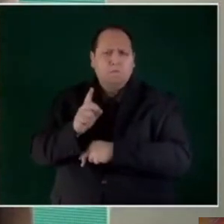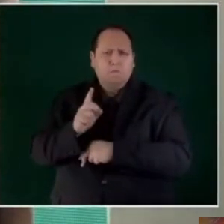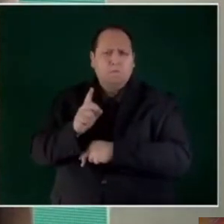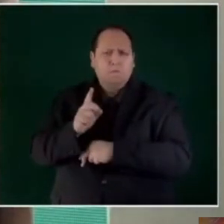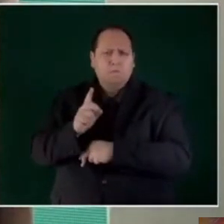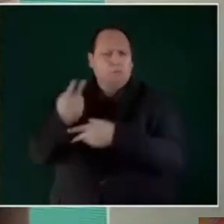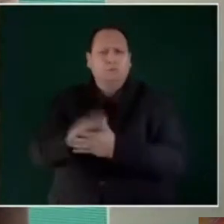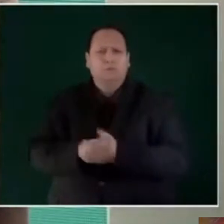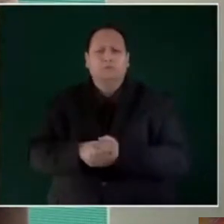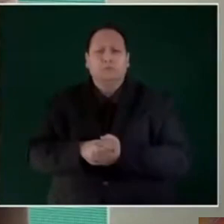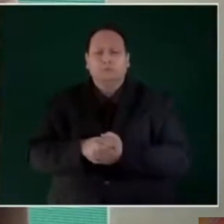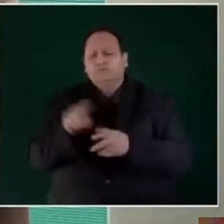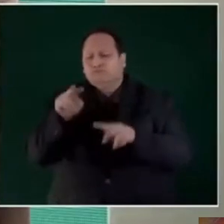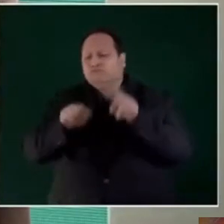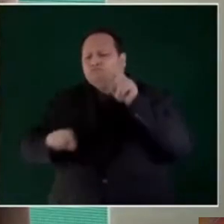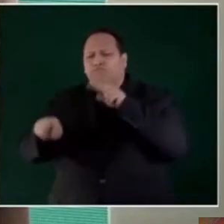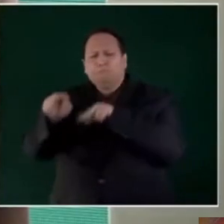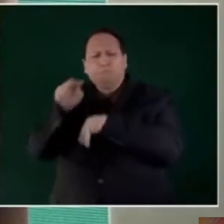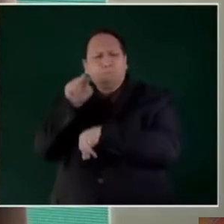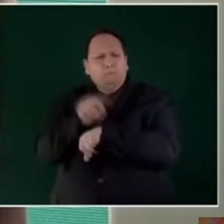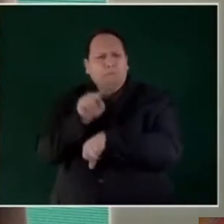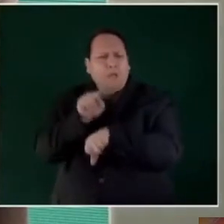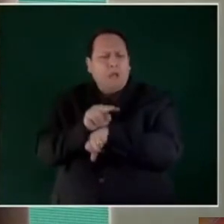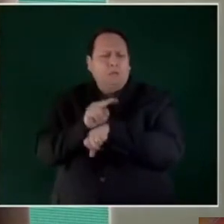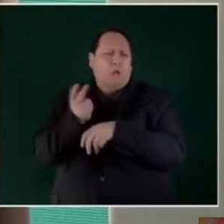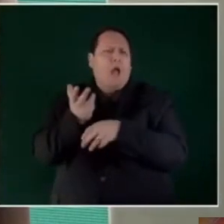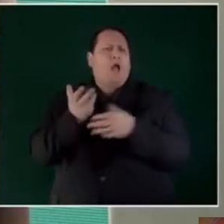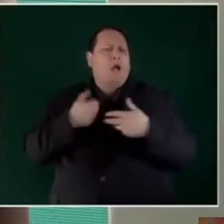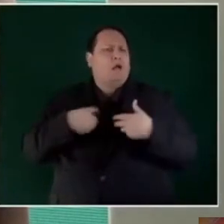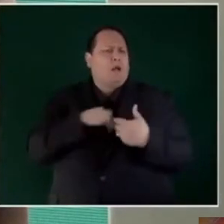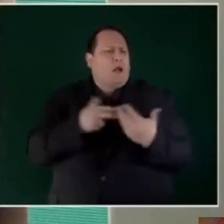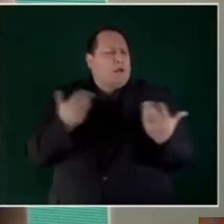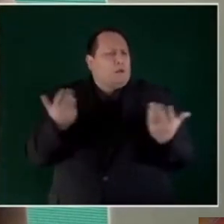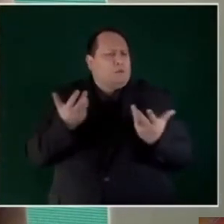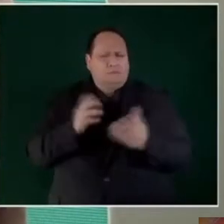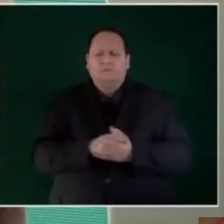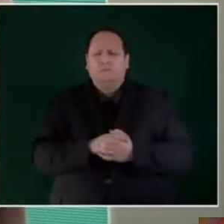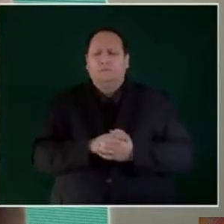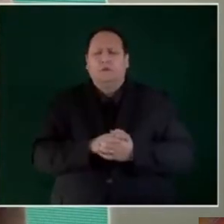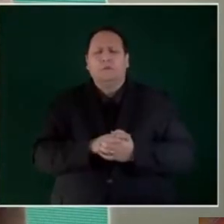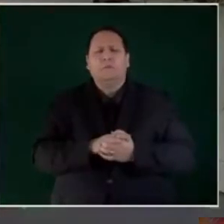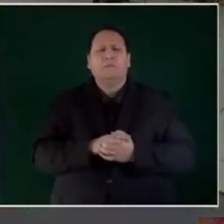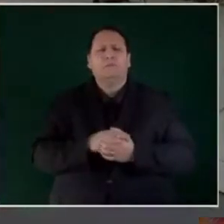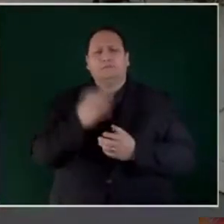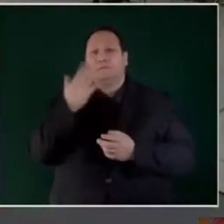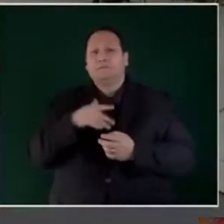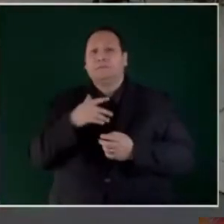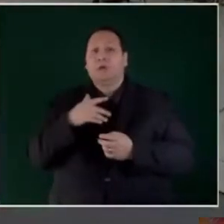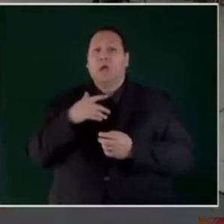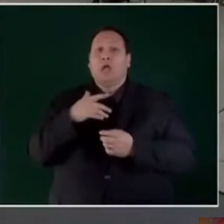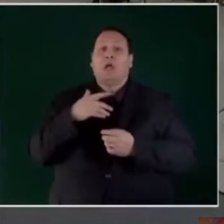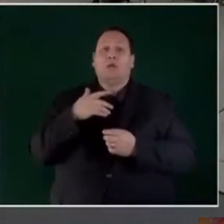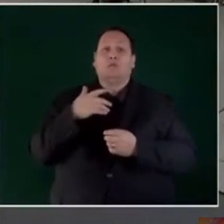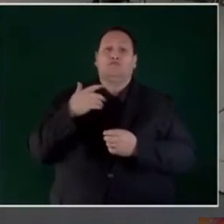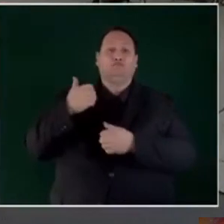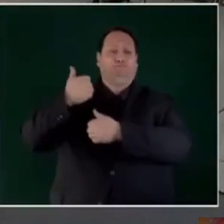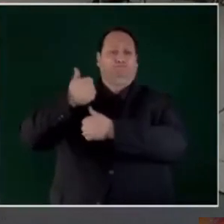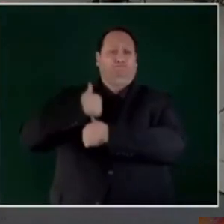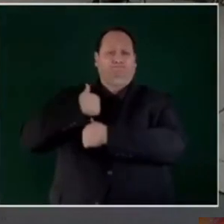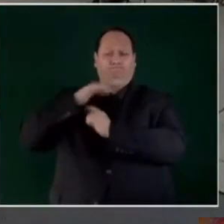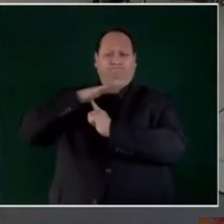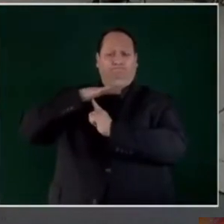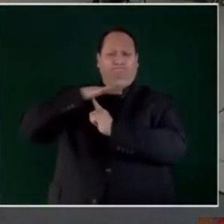Es una supervisión que hacemos con los helicópteros de la fuerza,